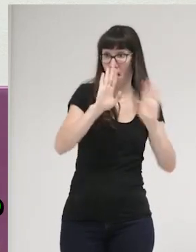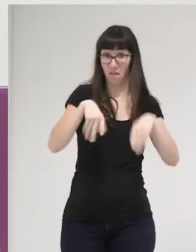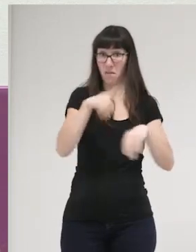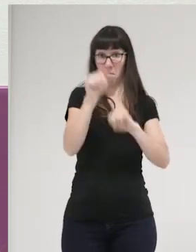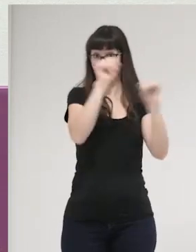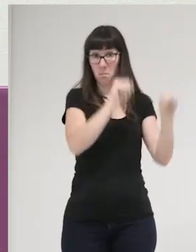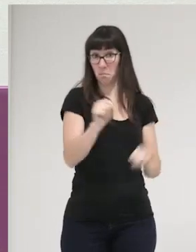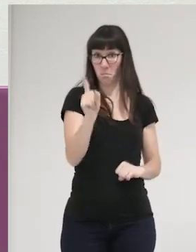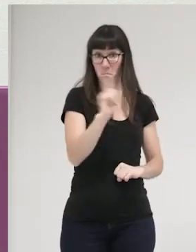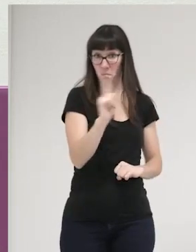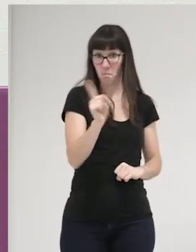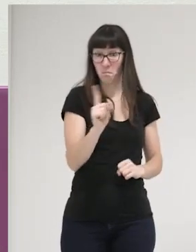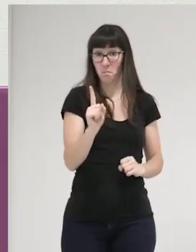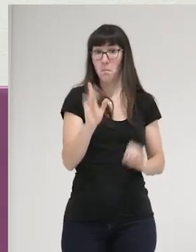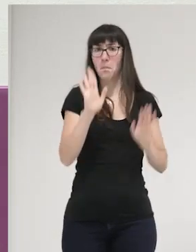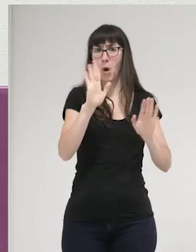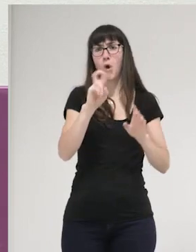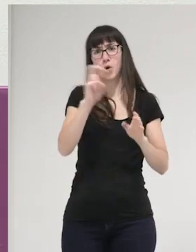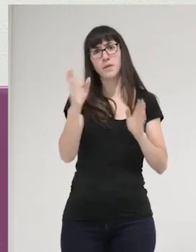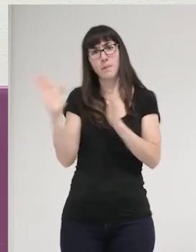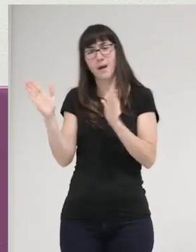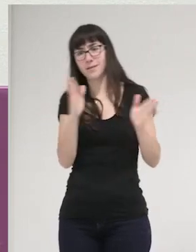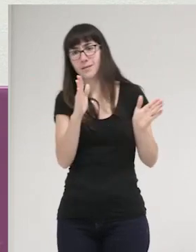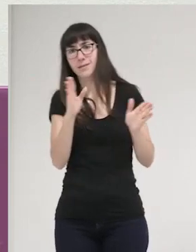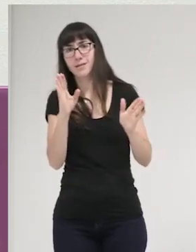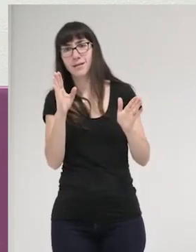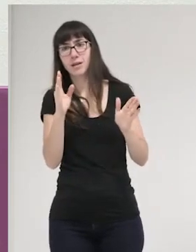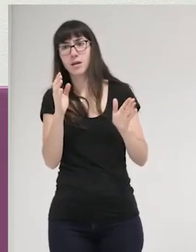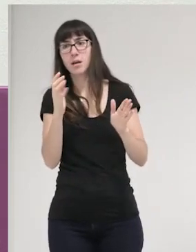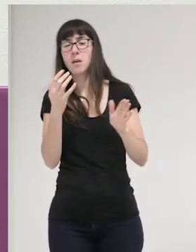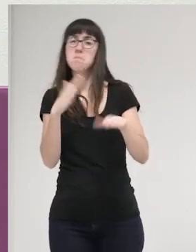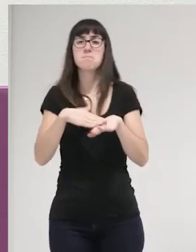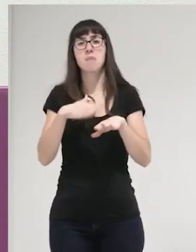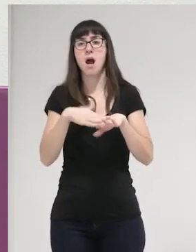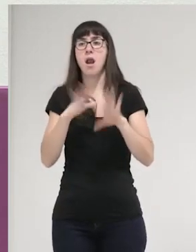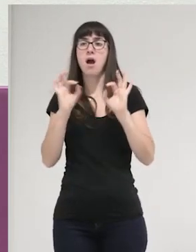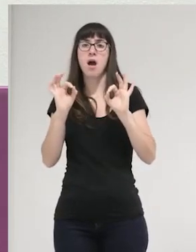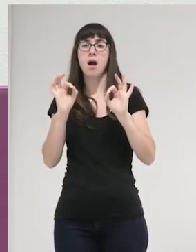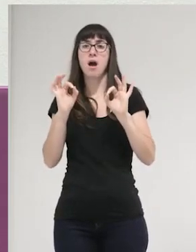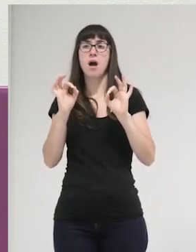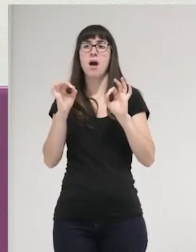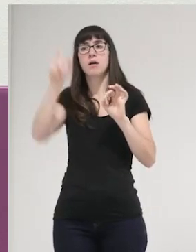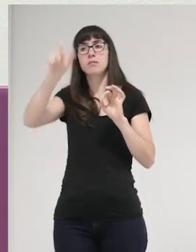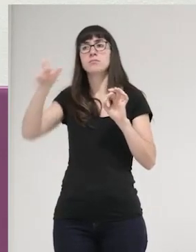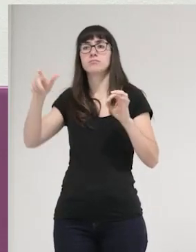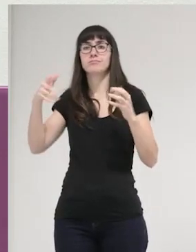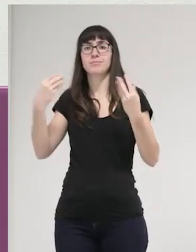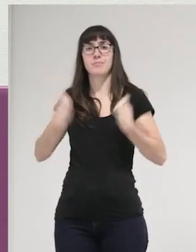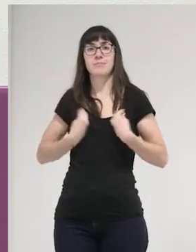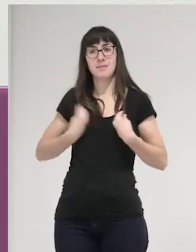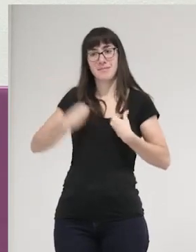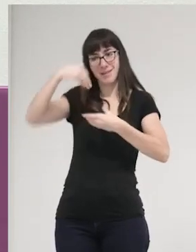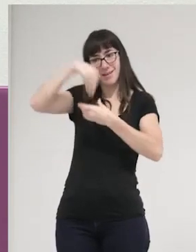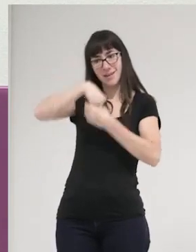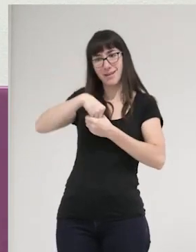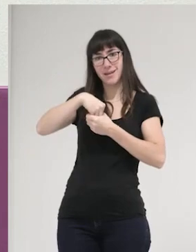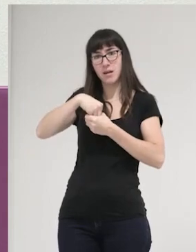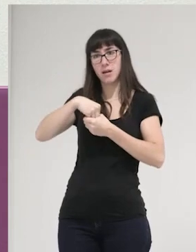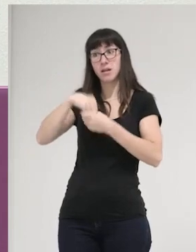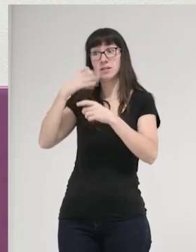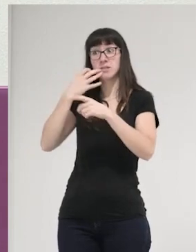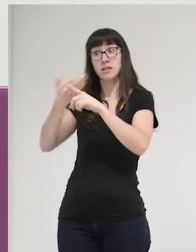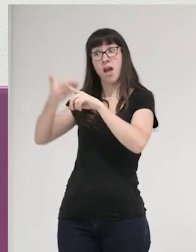mujeres, pero, por otra parte, sí que, en cambio, puede ser utilizado para denegar la residencia por estar condenado por violencia de género?